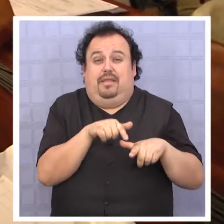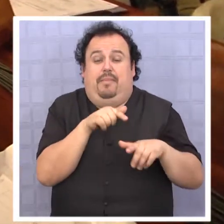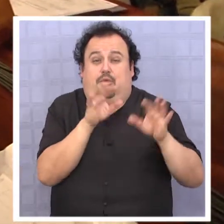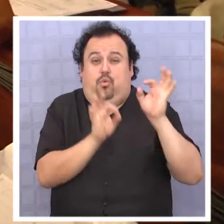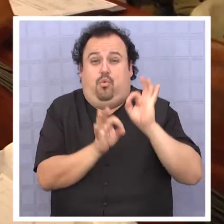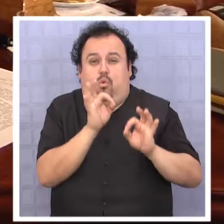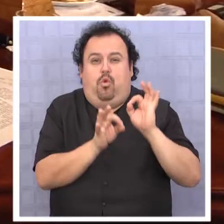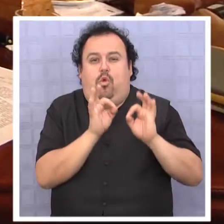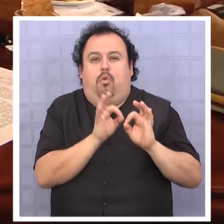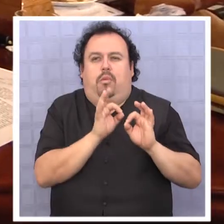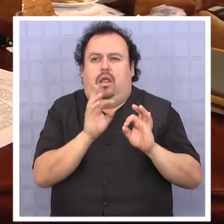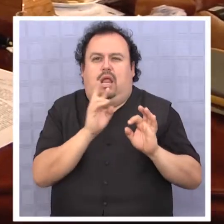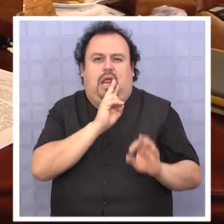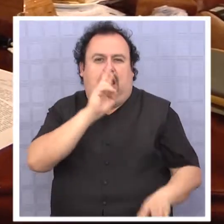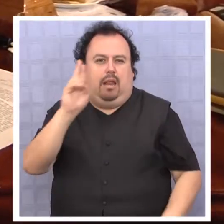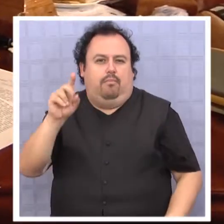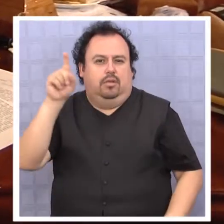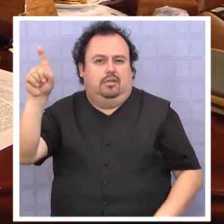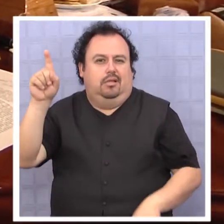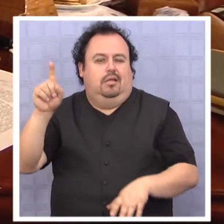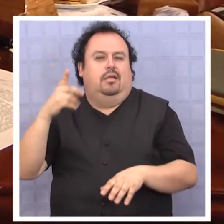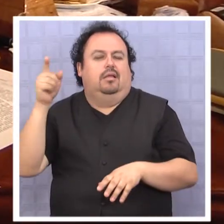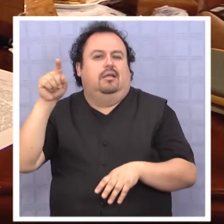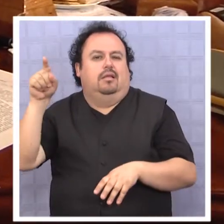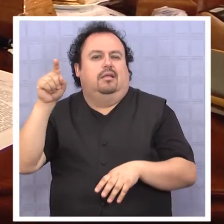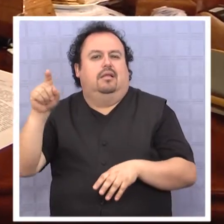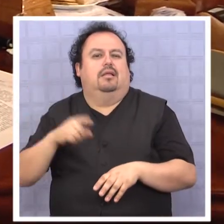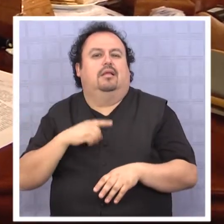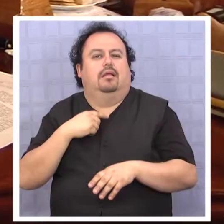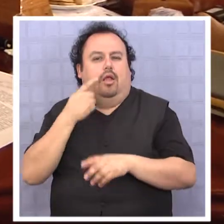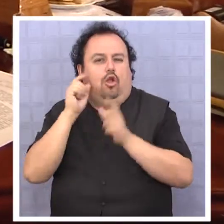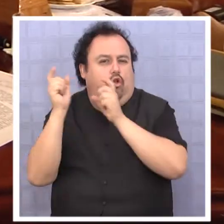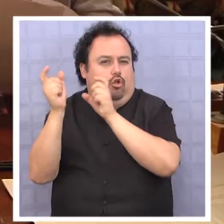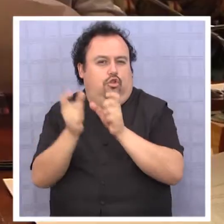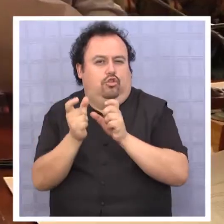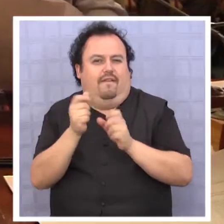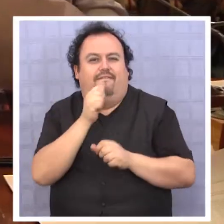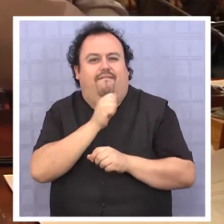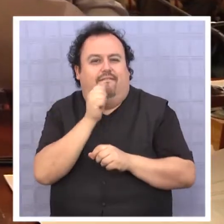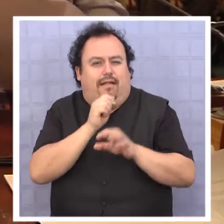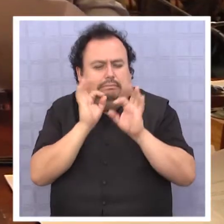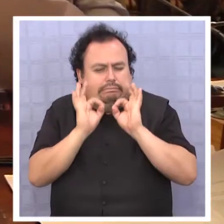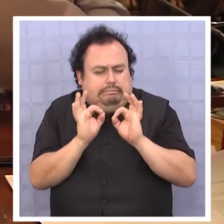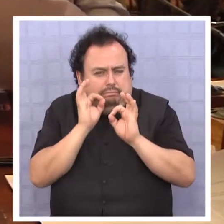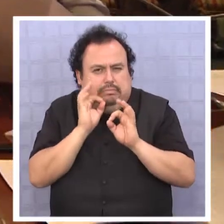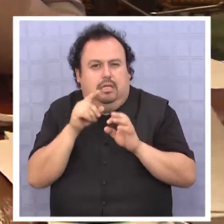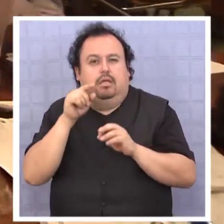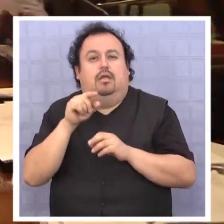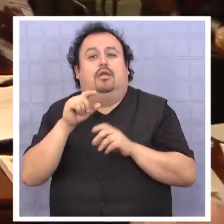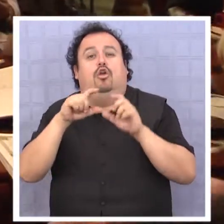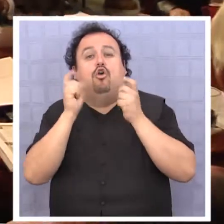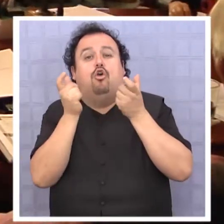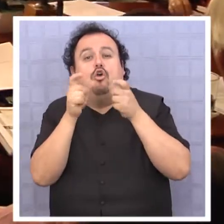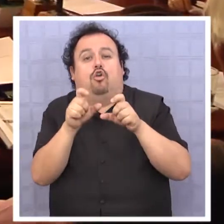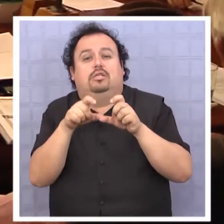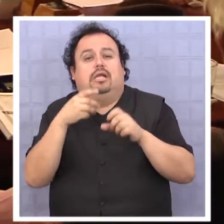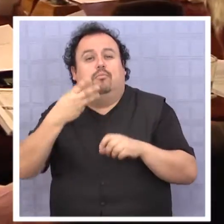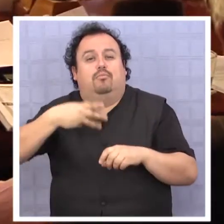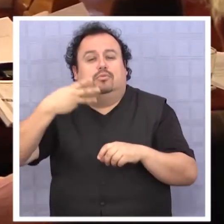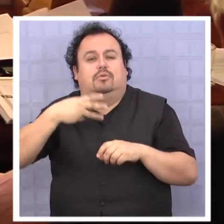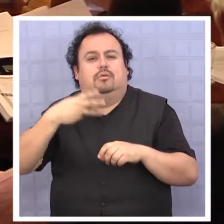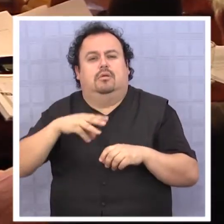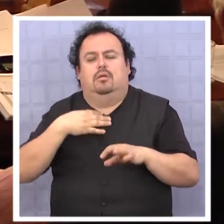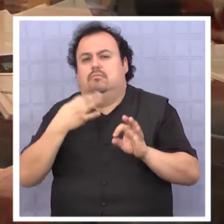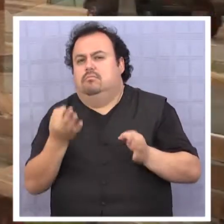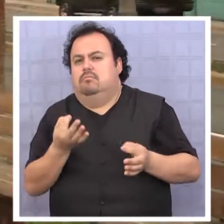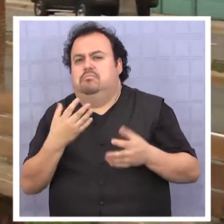organismo Contralor. Y que el sumario sería por falta de acuciosidad. Concejales que comparten esta postura estiman